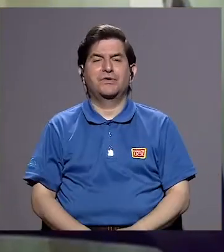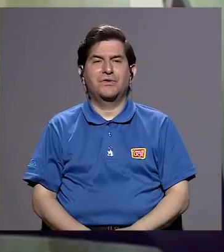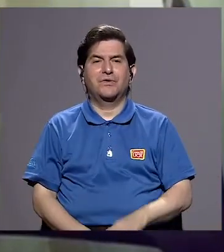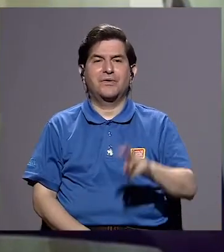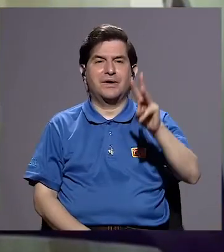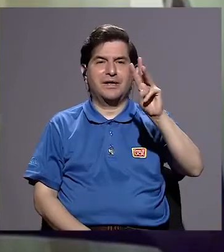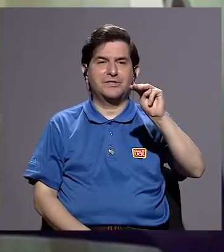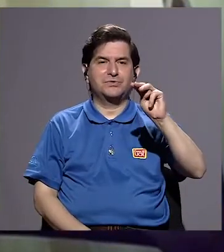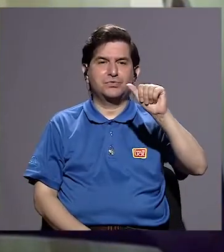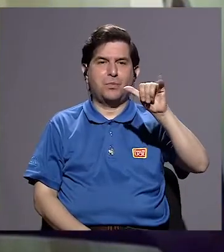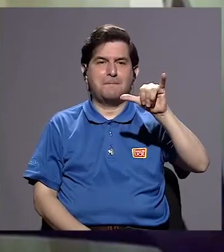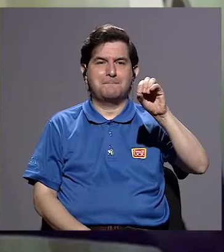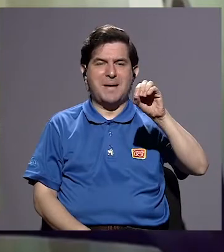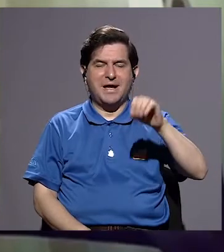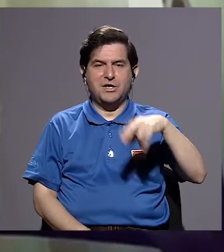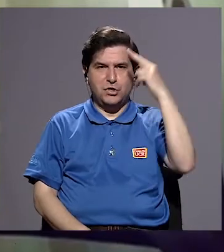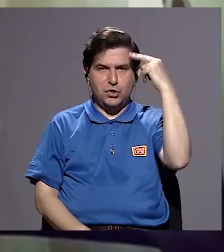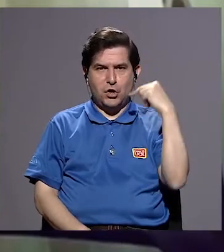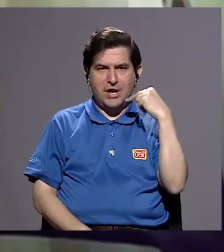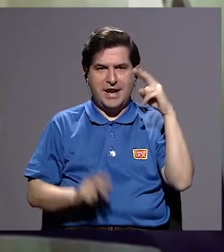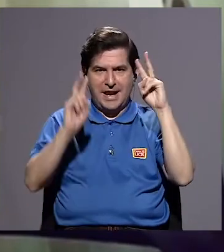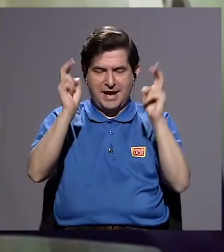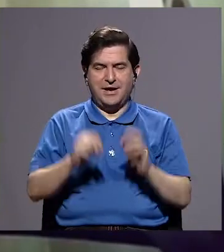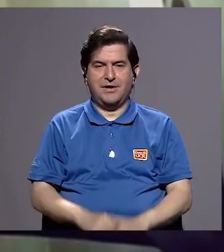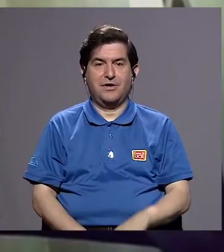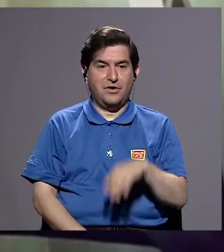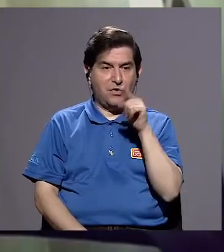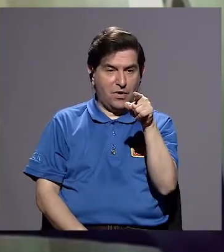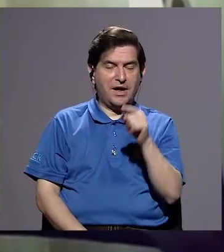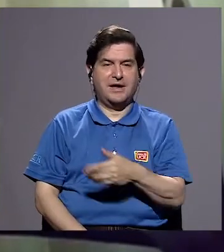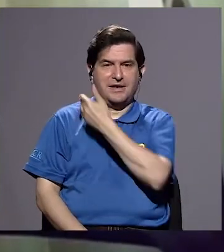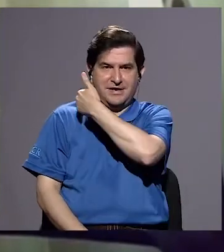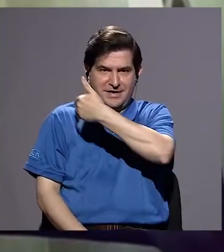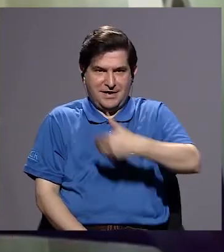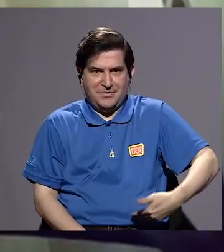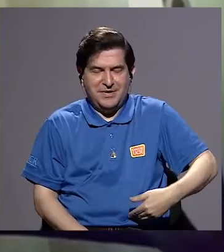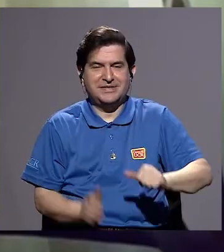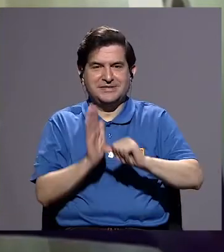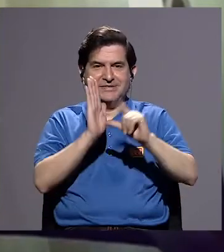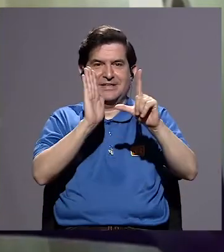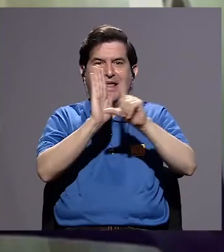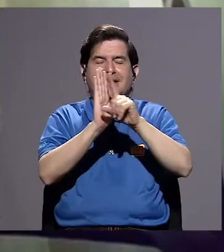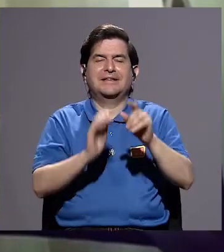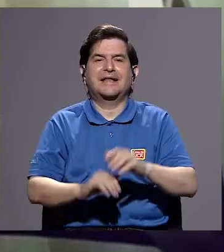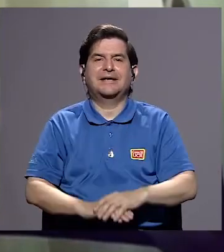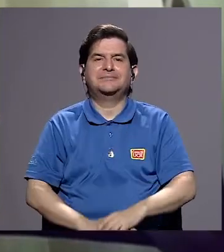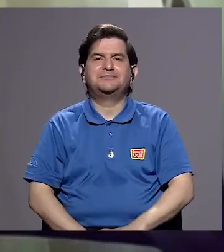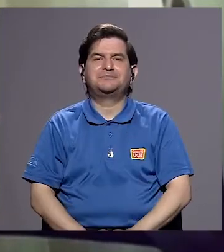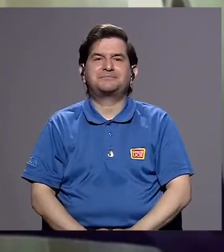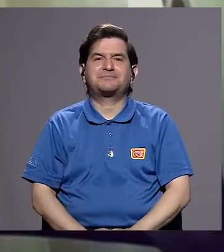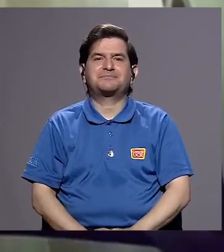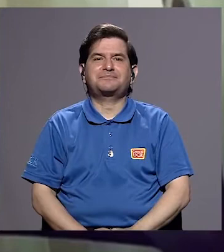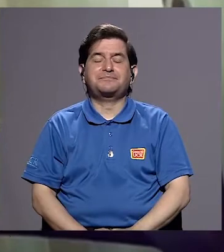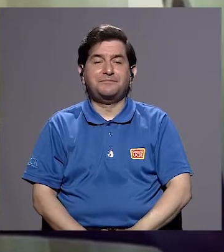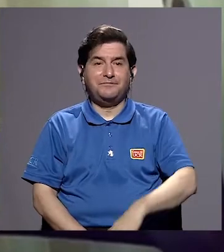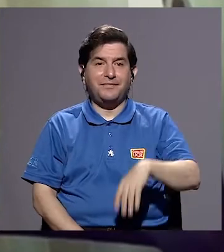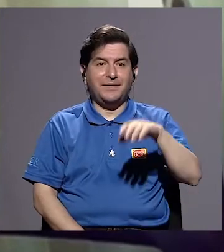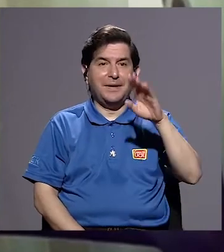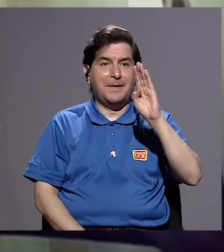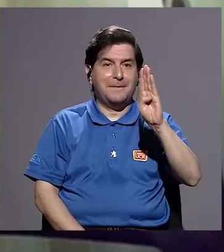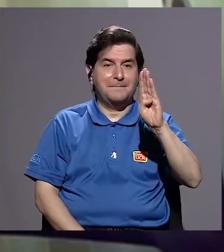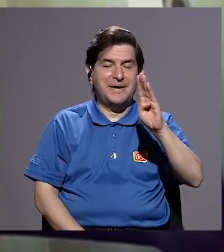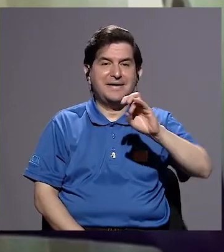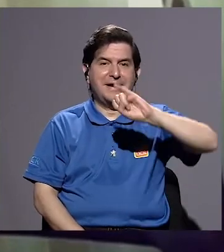se llama el Mayo Negro, porque doña Matilde iba a ser la presidenta de la Asamblea Legislativa y